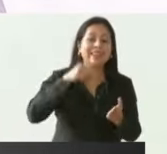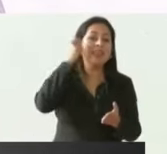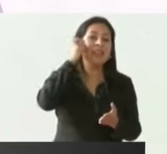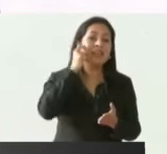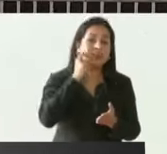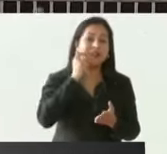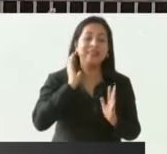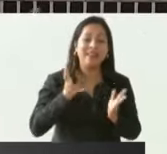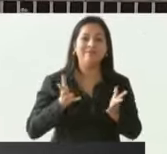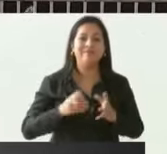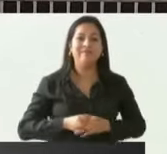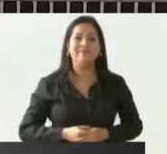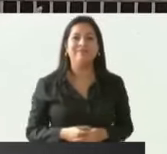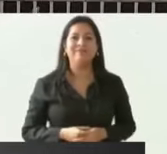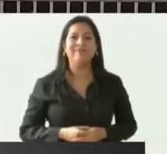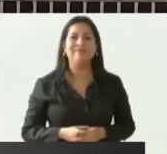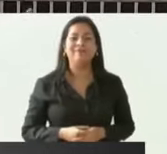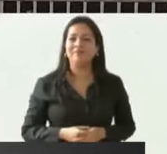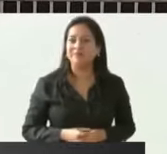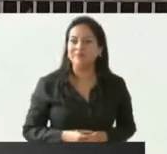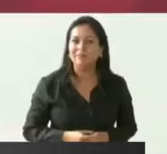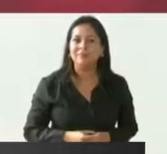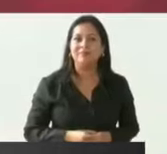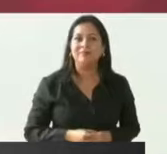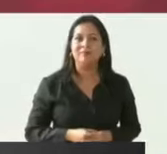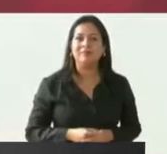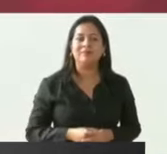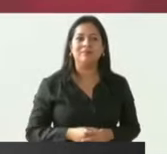con más sucursales